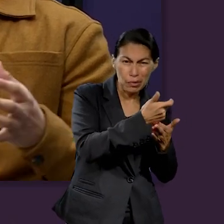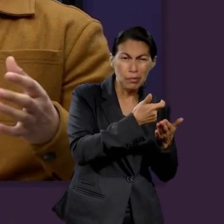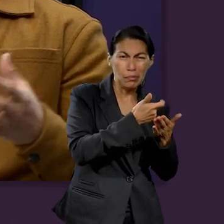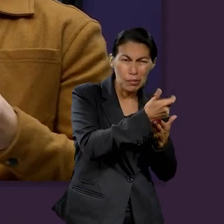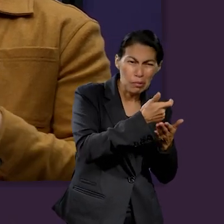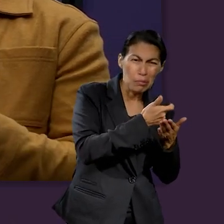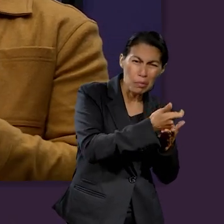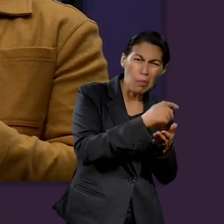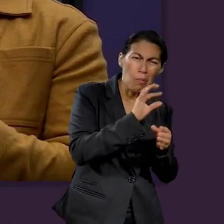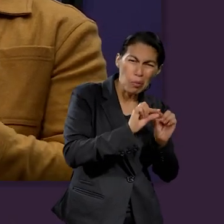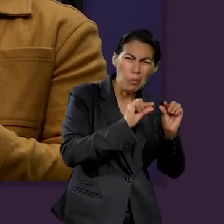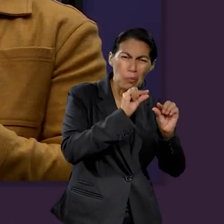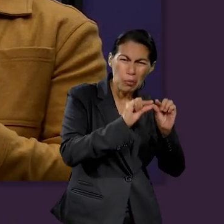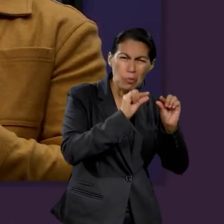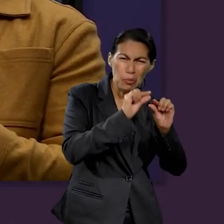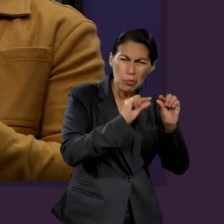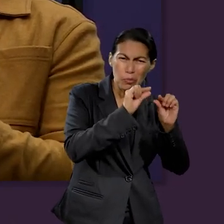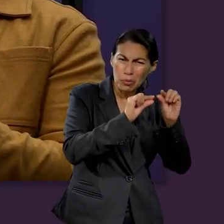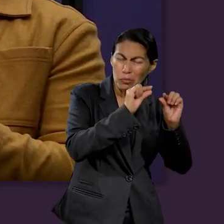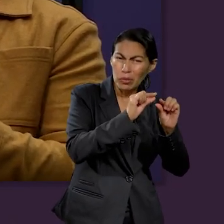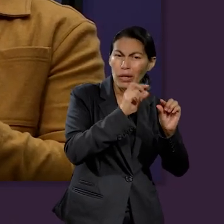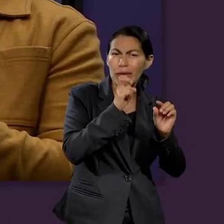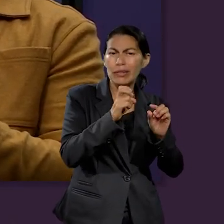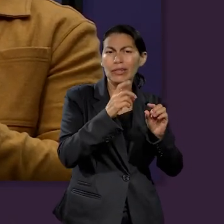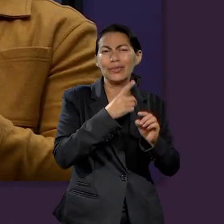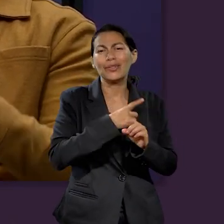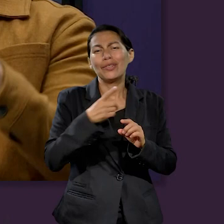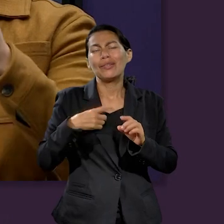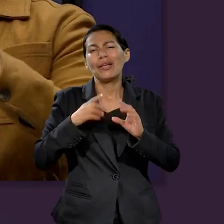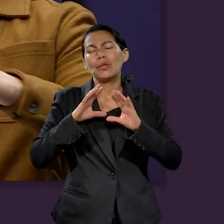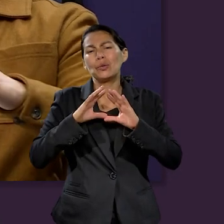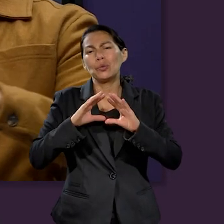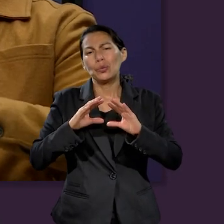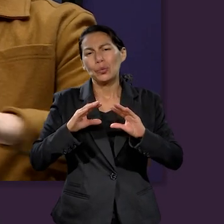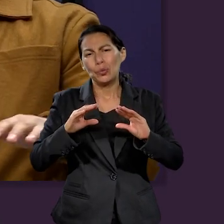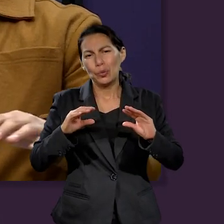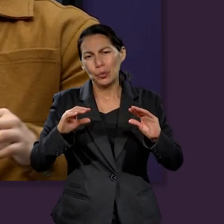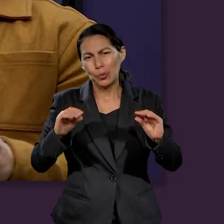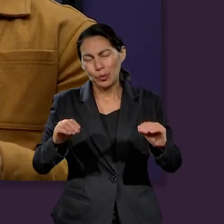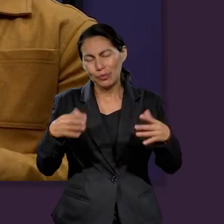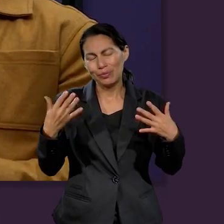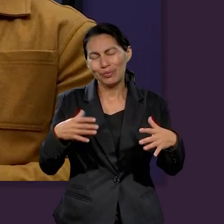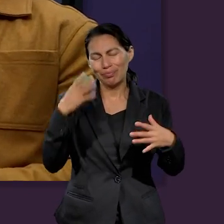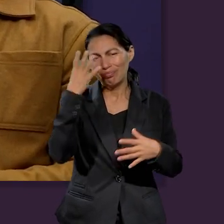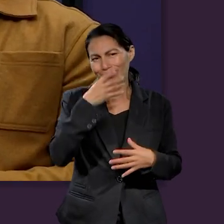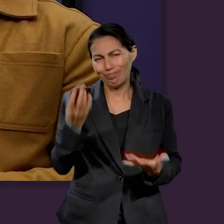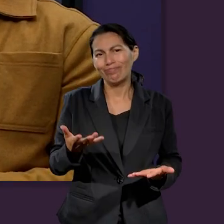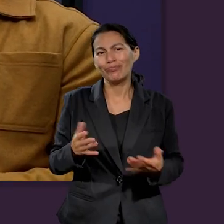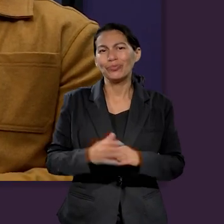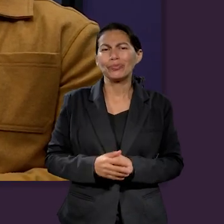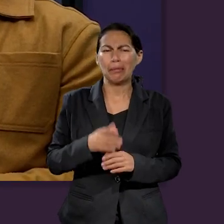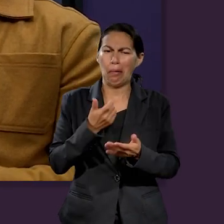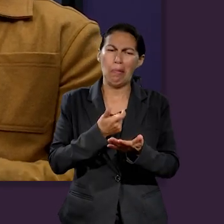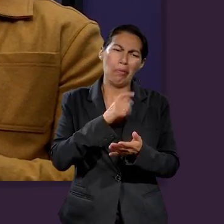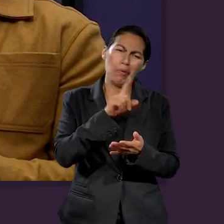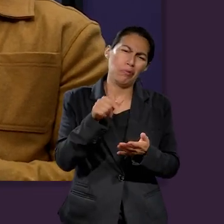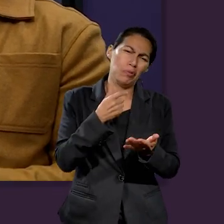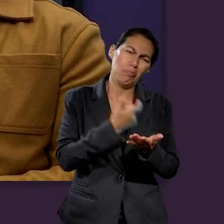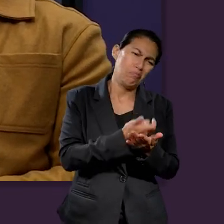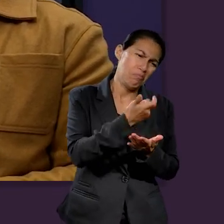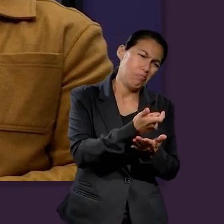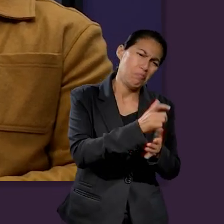de ahí al tener esa práctica pues uno va sabiendo cuáles son las que ya se están eliminando y así pues que la deuda